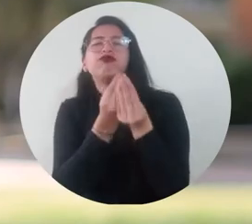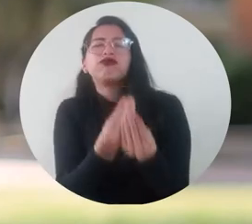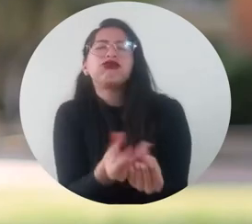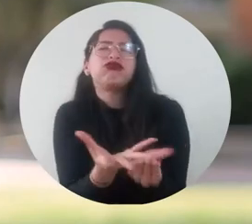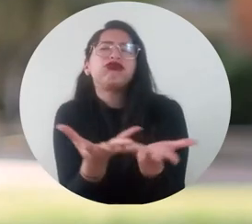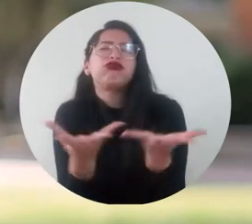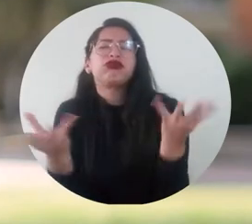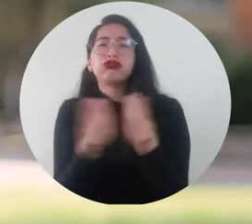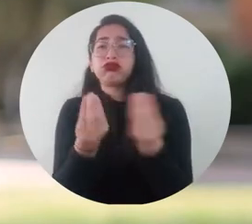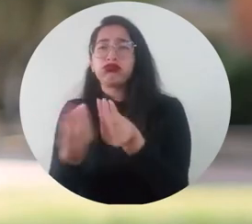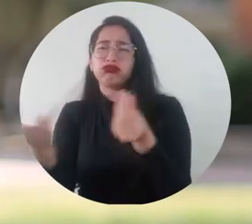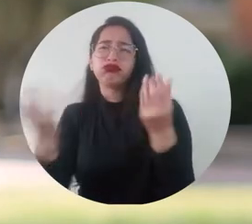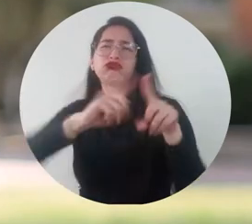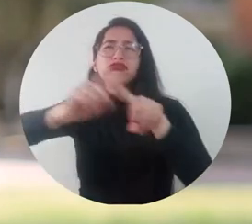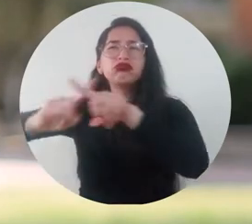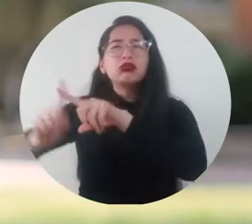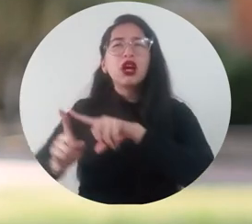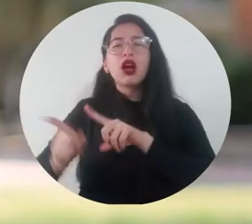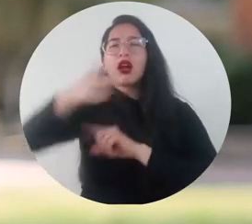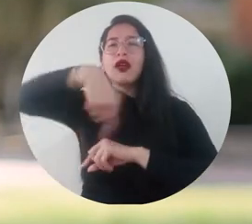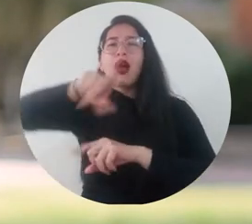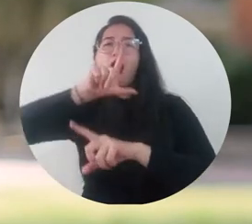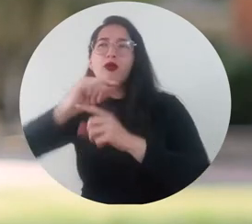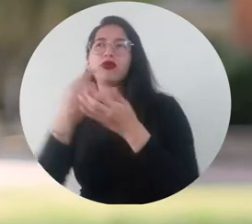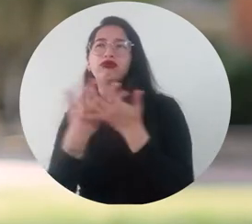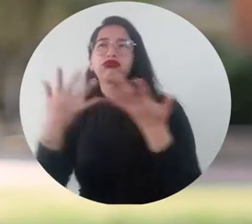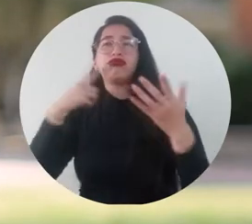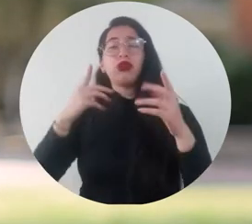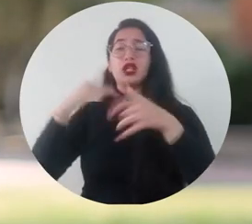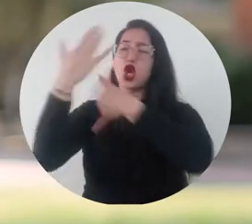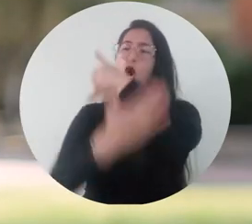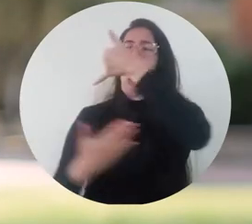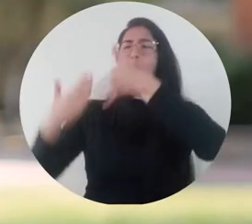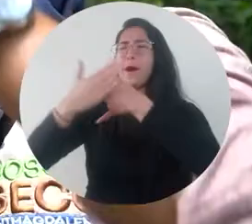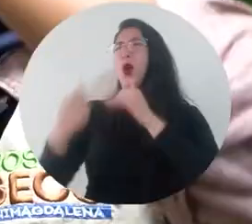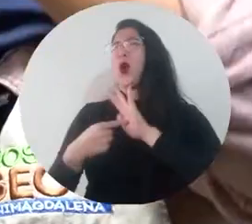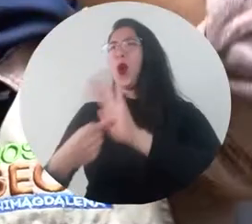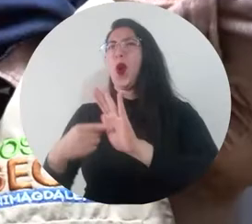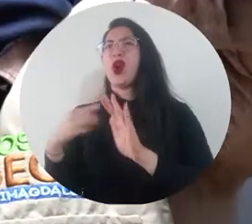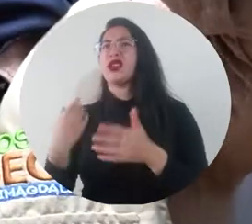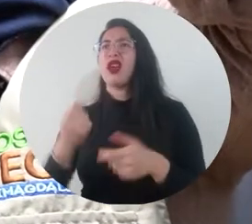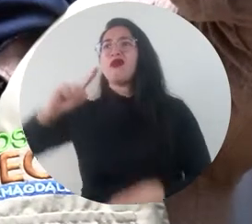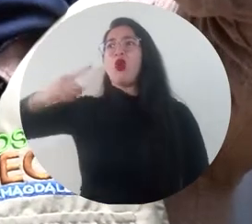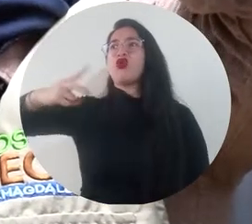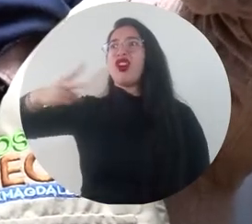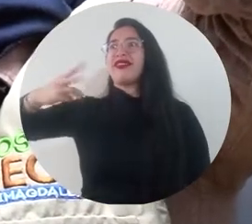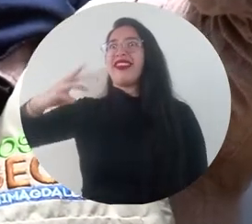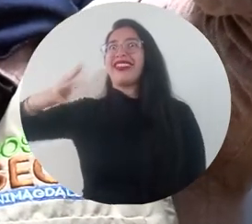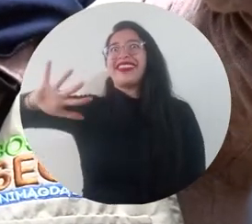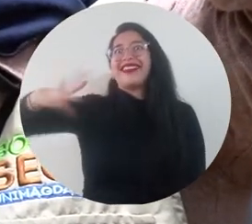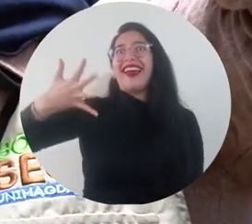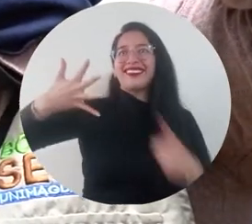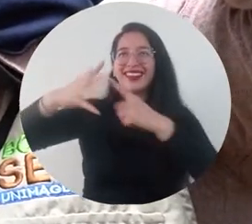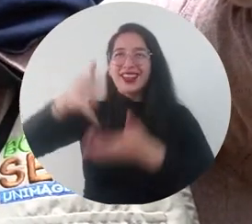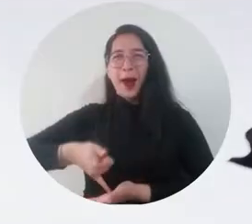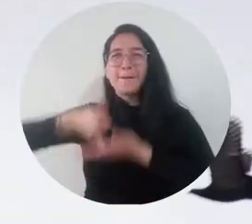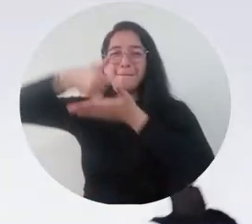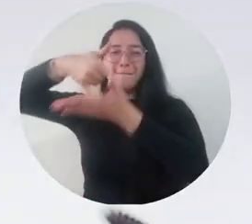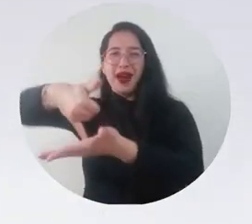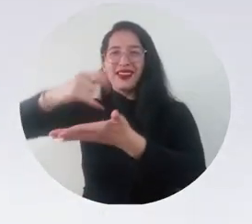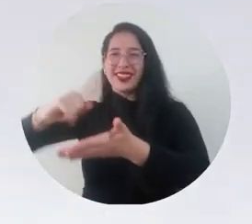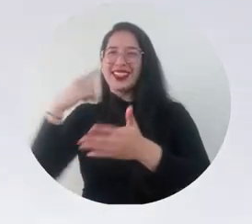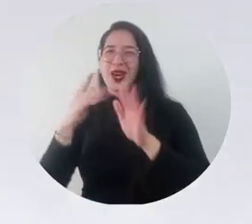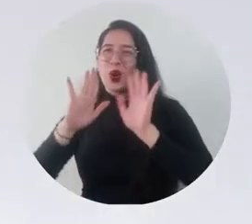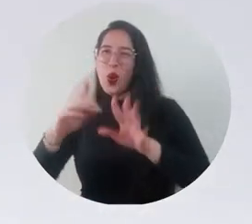evento que se realiza cada año con fines de preservación de las especies de aves Colombia se llevó por quinta vez el primer lugar